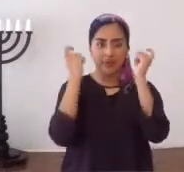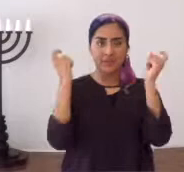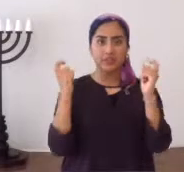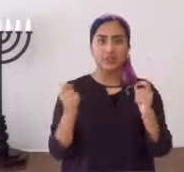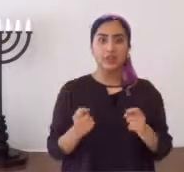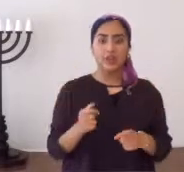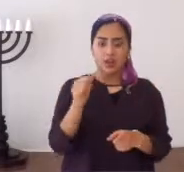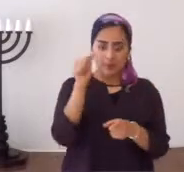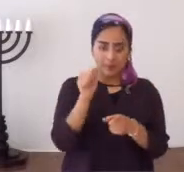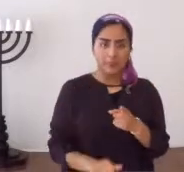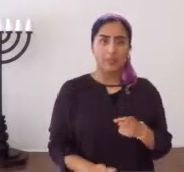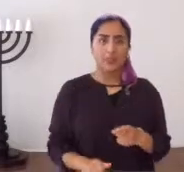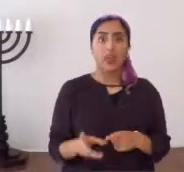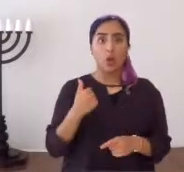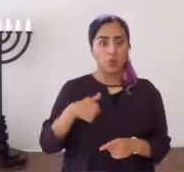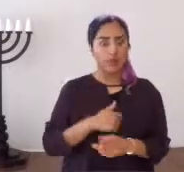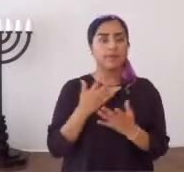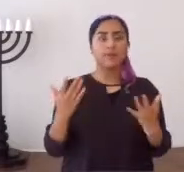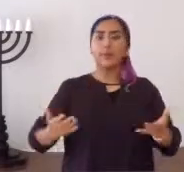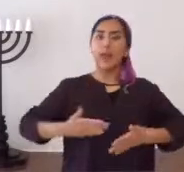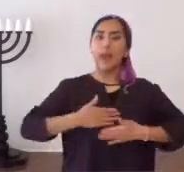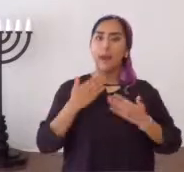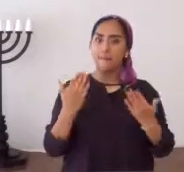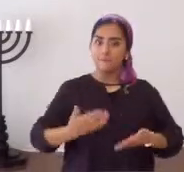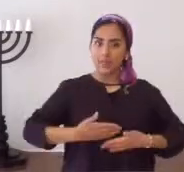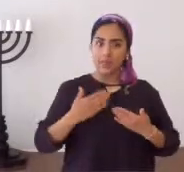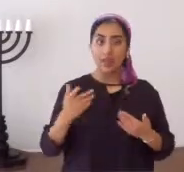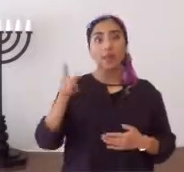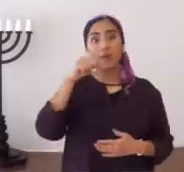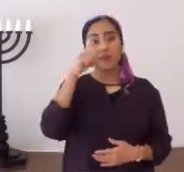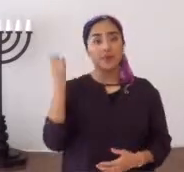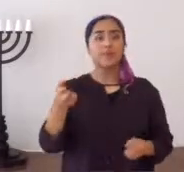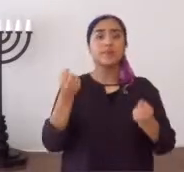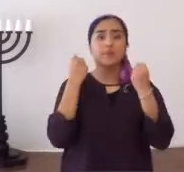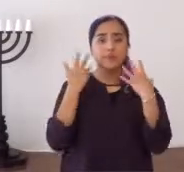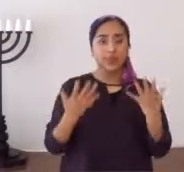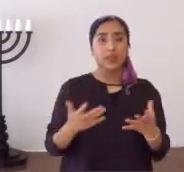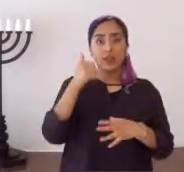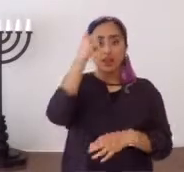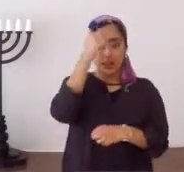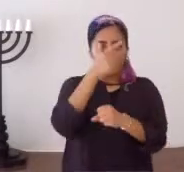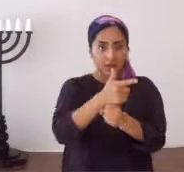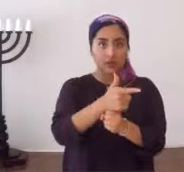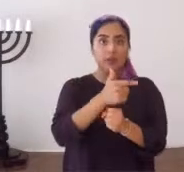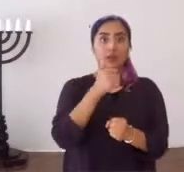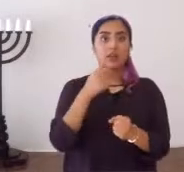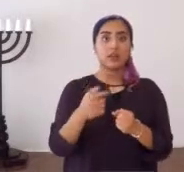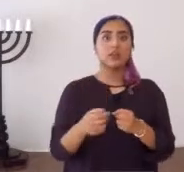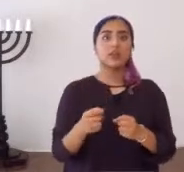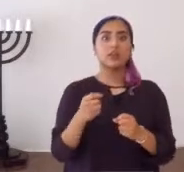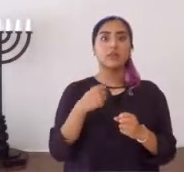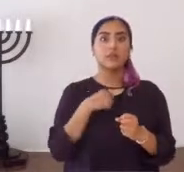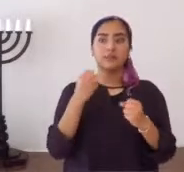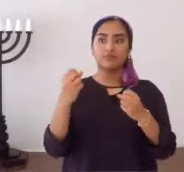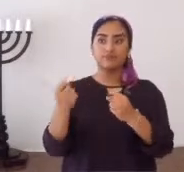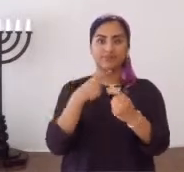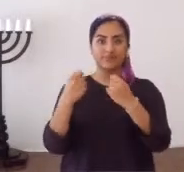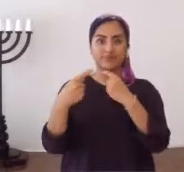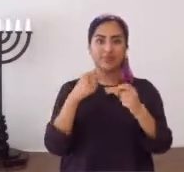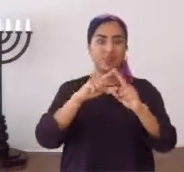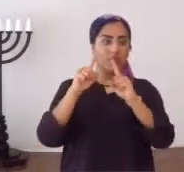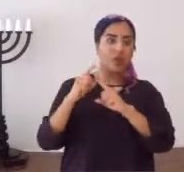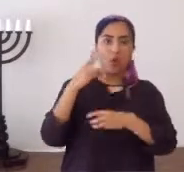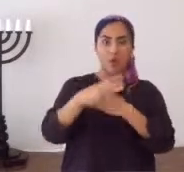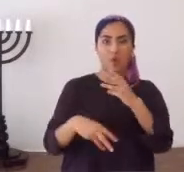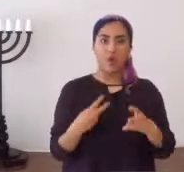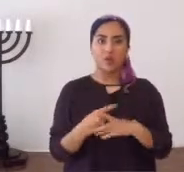Shabbat, guardar las fiestas, circuncidarse, y nos da mucho gusto, porque muchos, ajín, muchos hermanos, nos